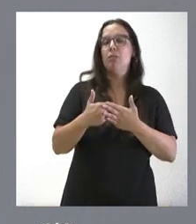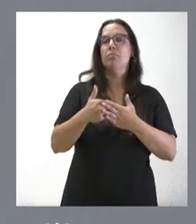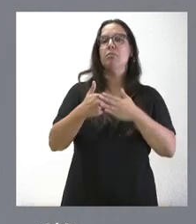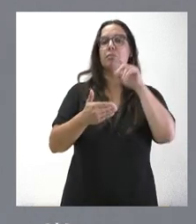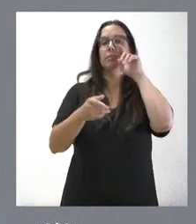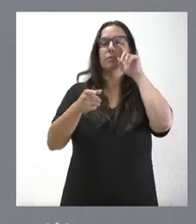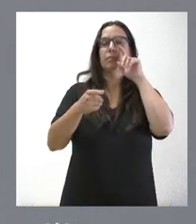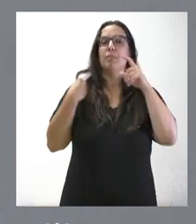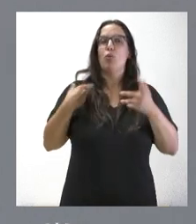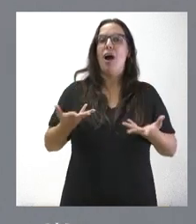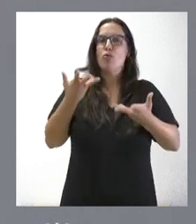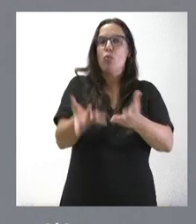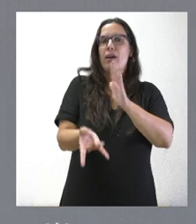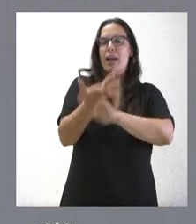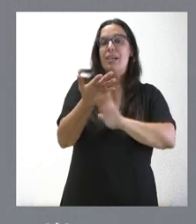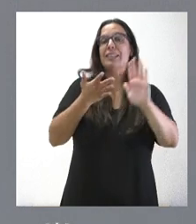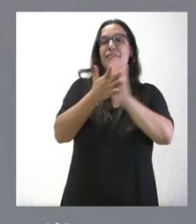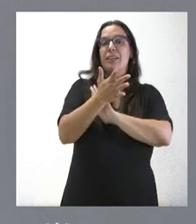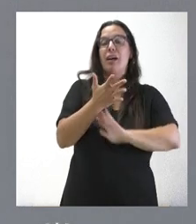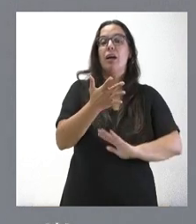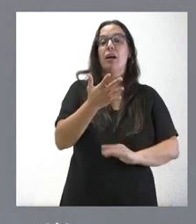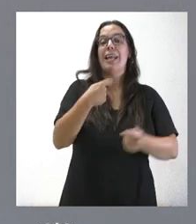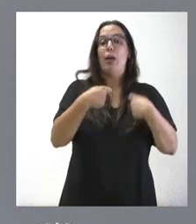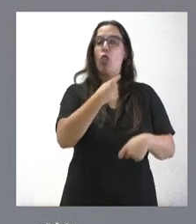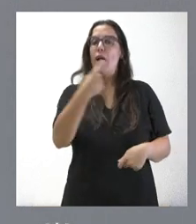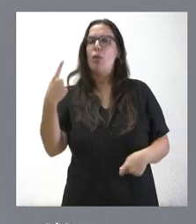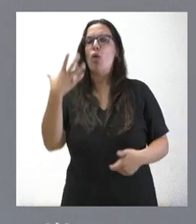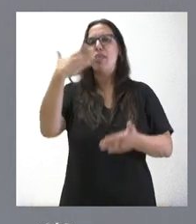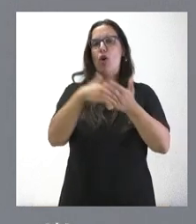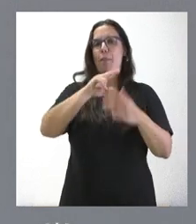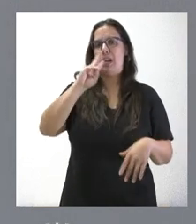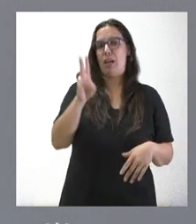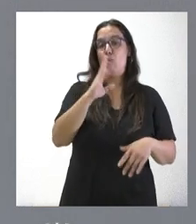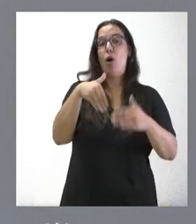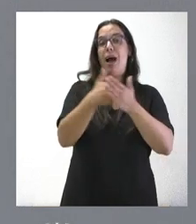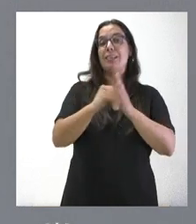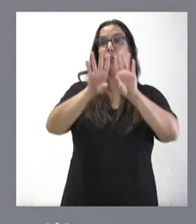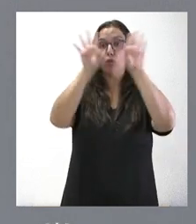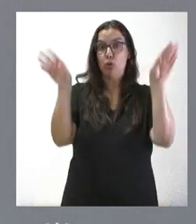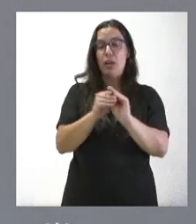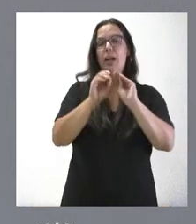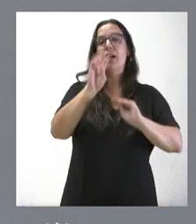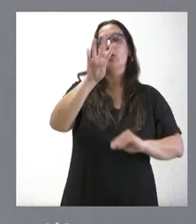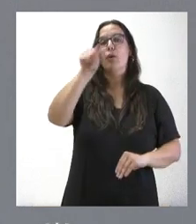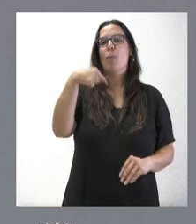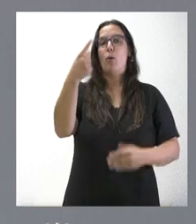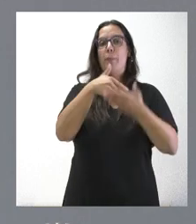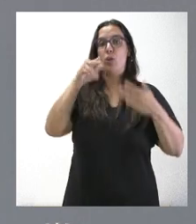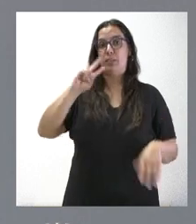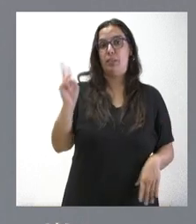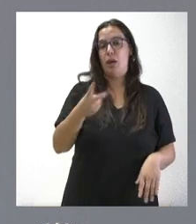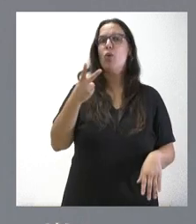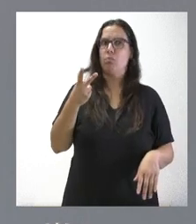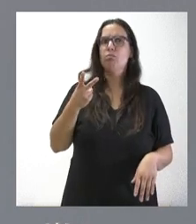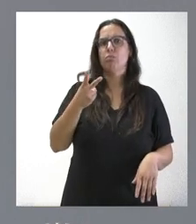este tipo de ayudas, que suponen 5.000 euros por negocio, hasta un total de 14,1 millones de euros, que ha sido